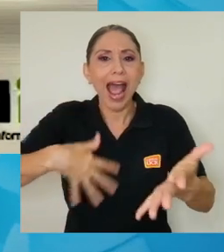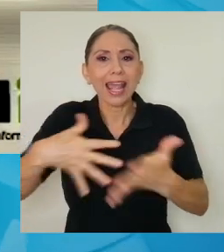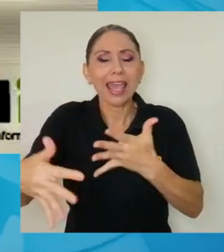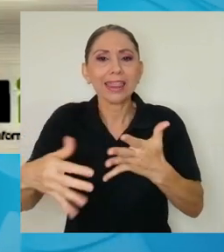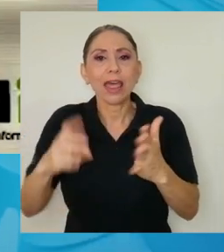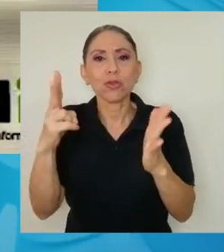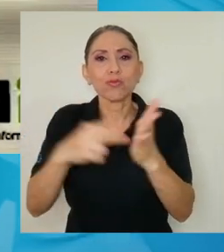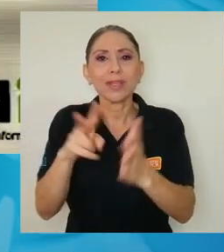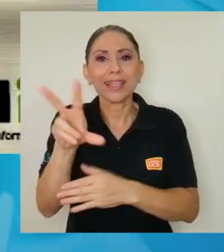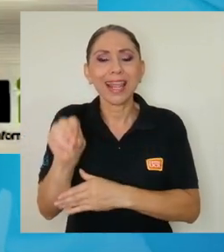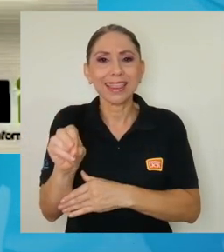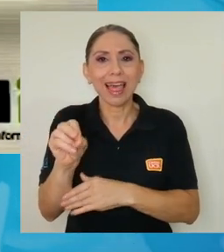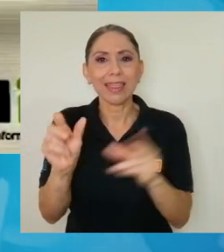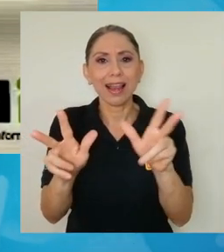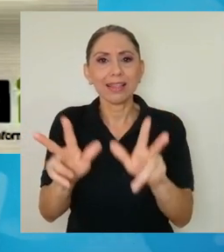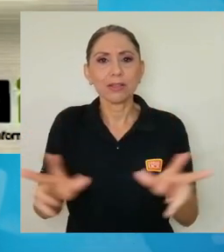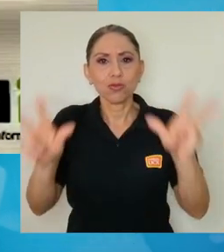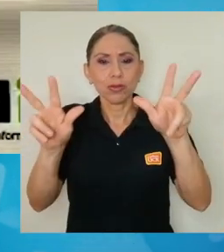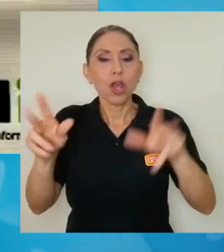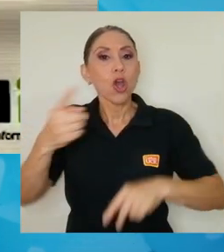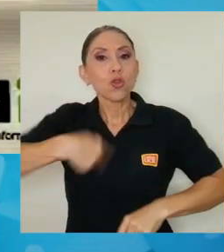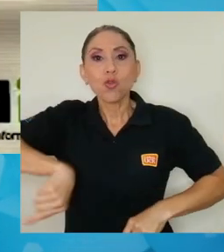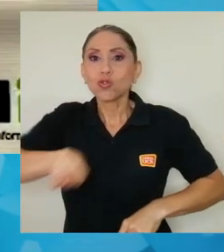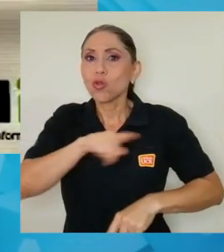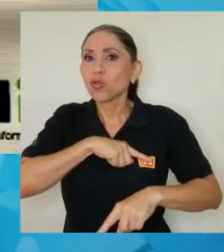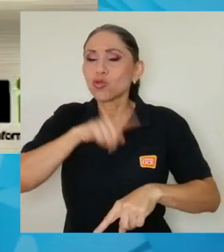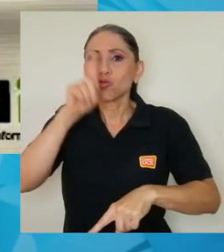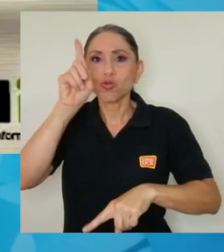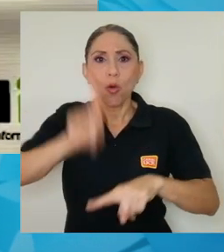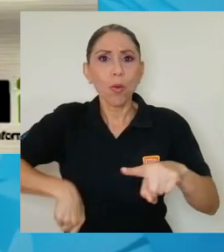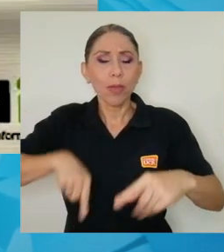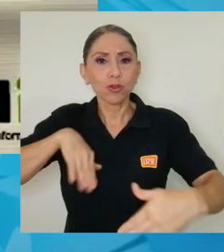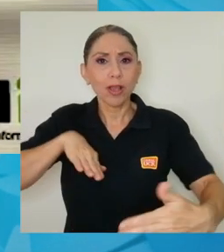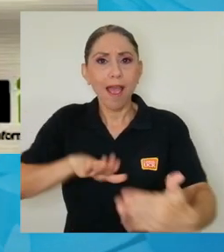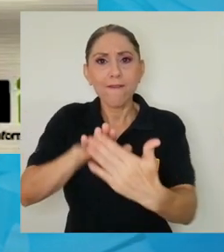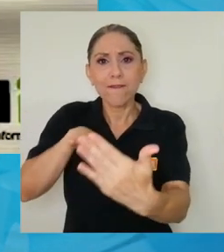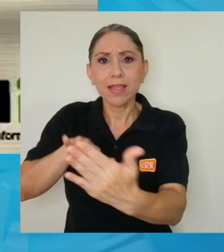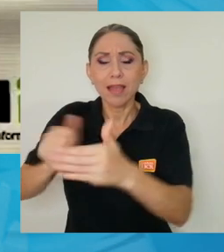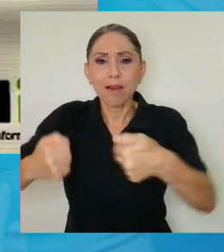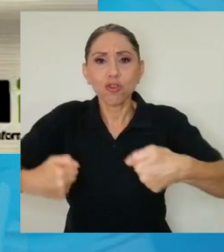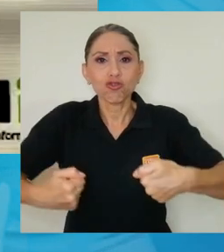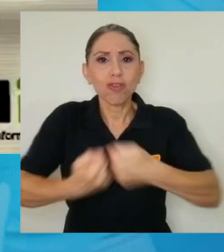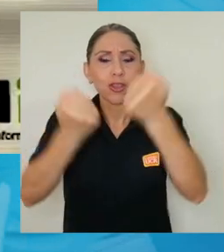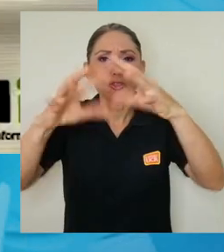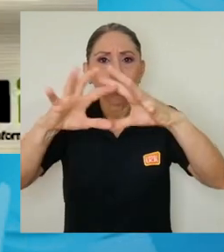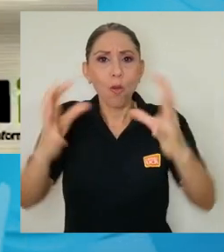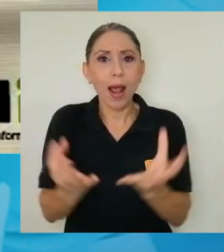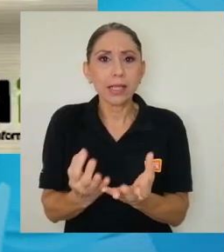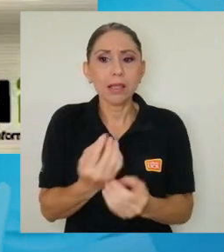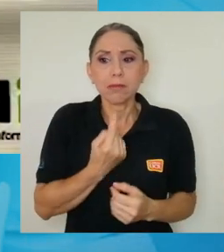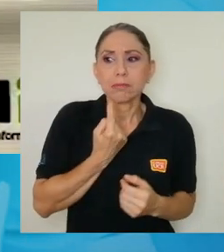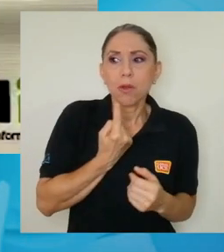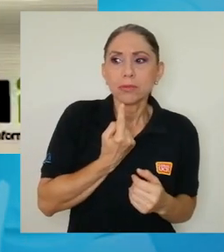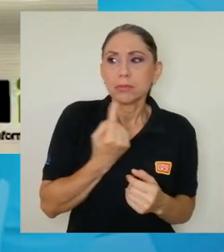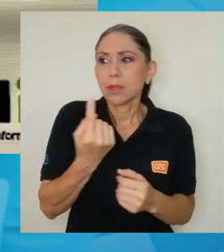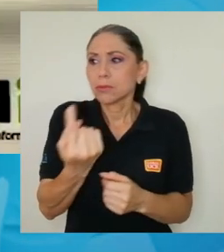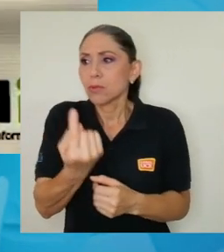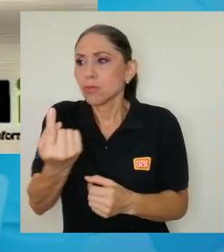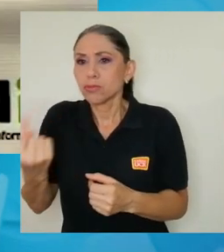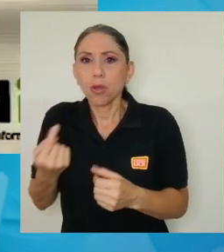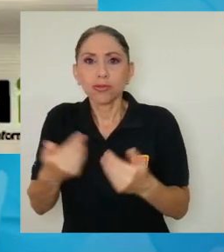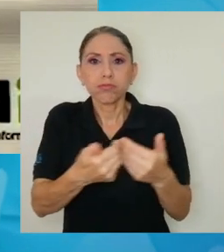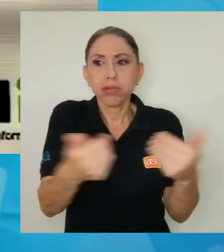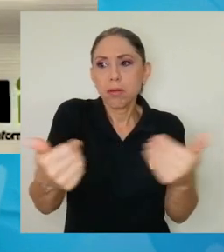Naciones Unidas, porque no podemos afrontar los retos globales de manera aislada. Aunque